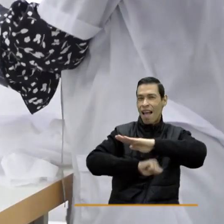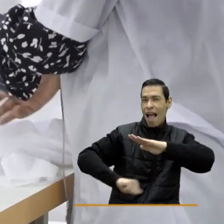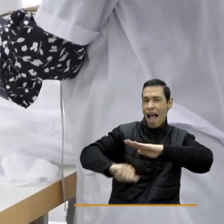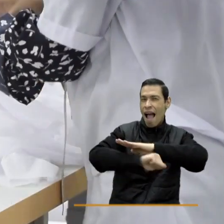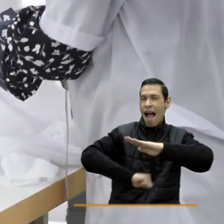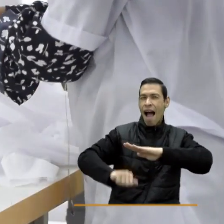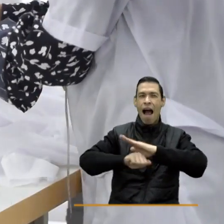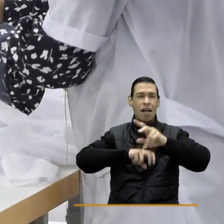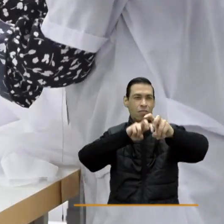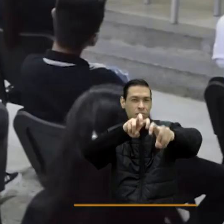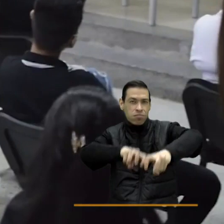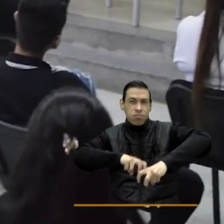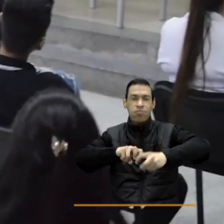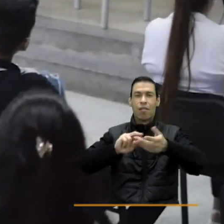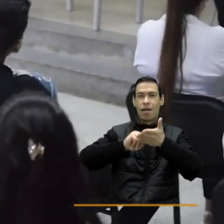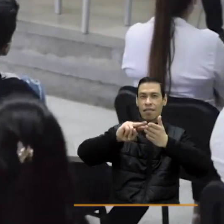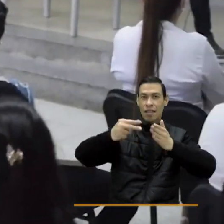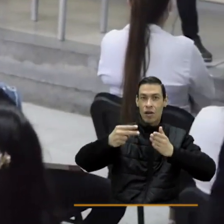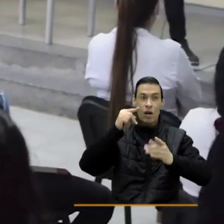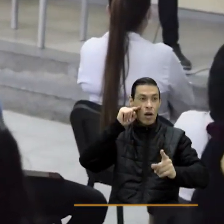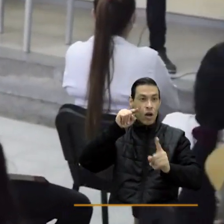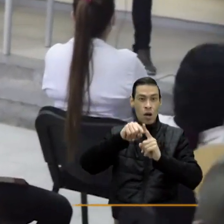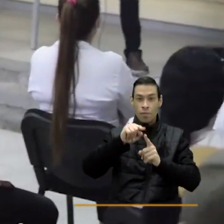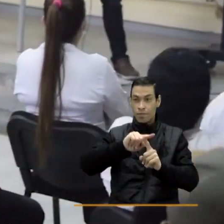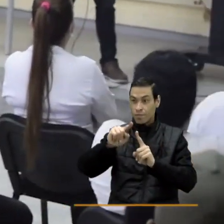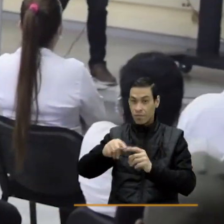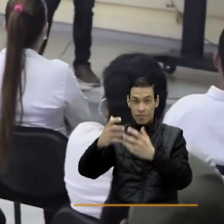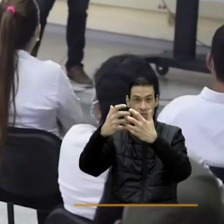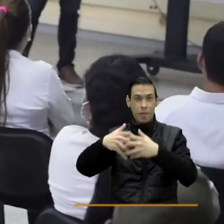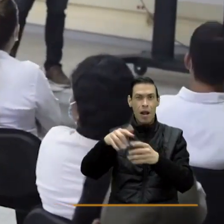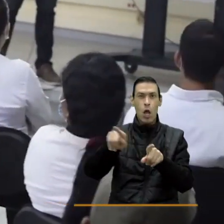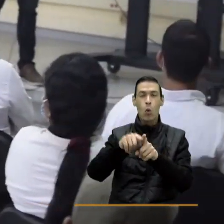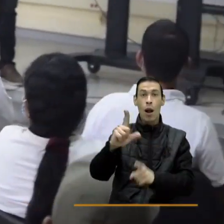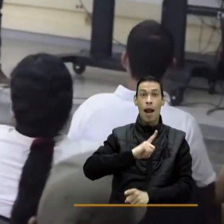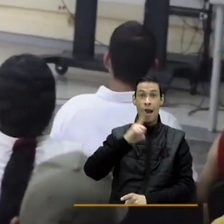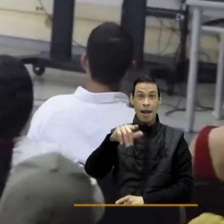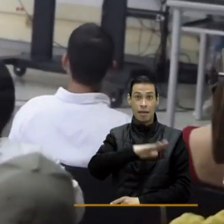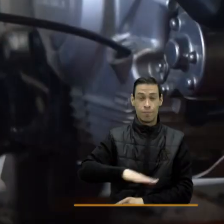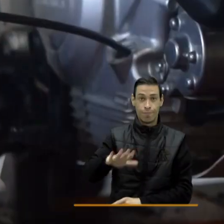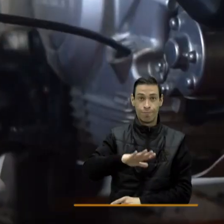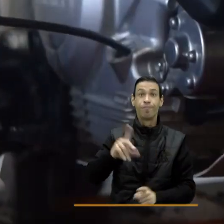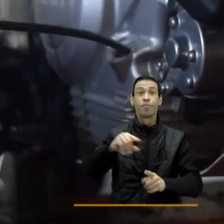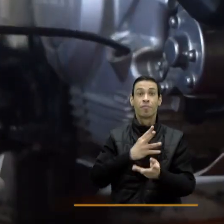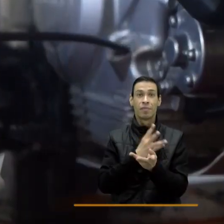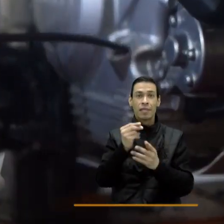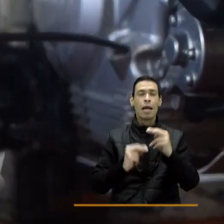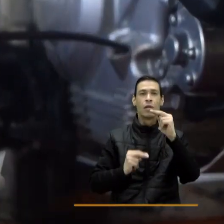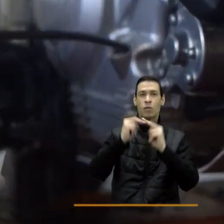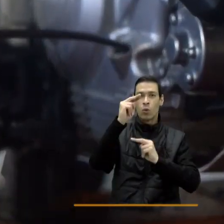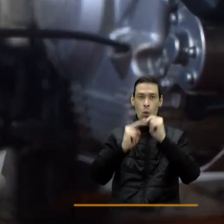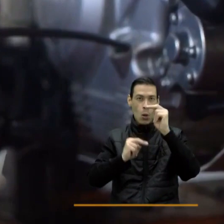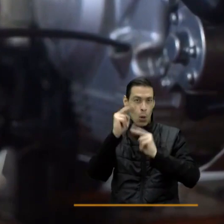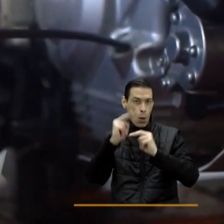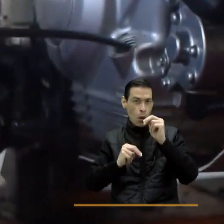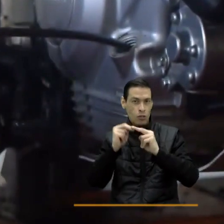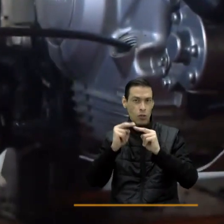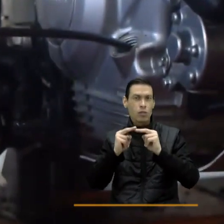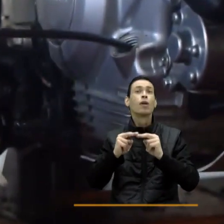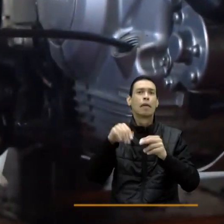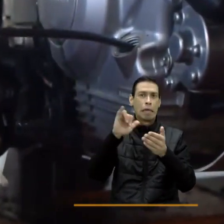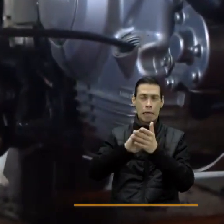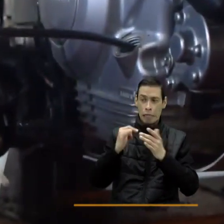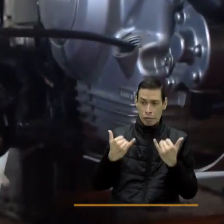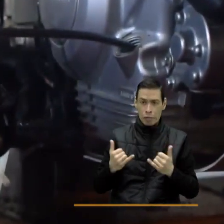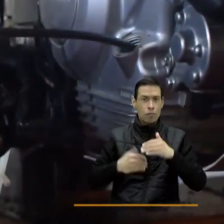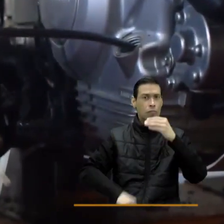tecnológicas, fortaleciendo el liderazgo profesional a estas empresas del sector. También en las áreas de la industria de la construcción, que han sido durante